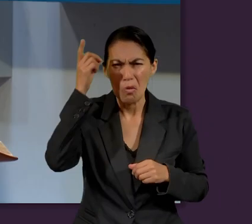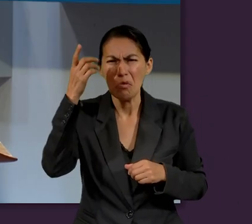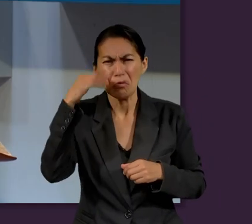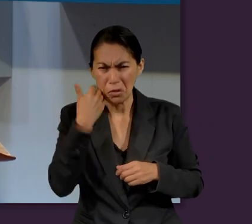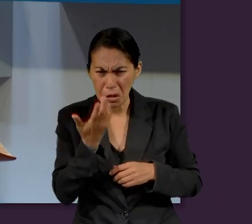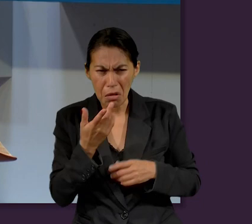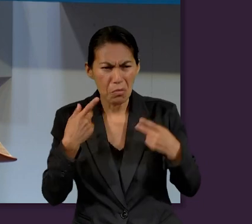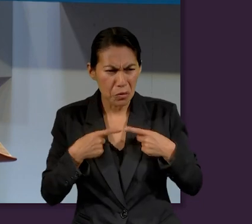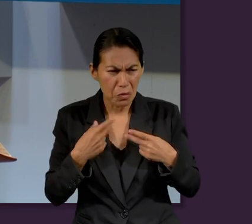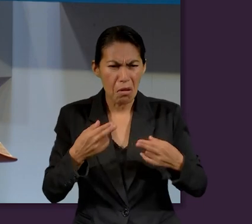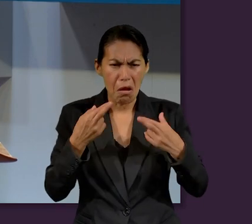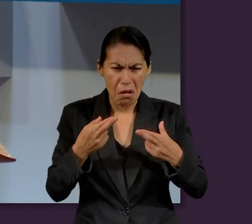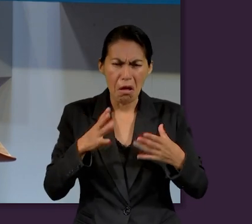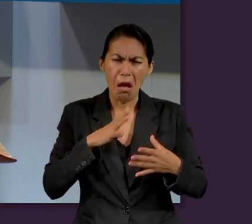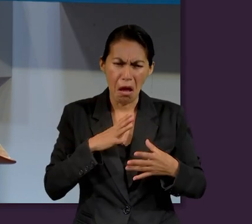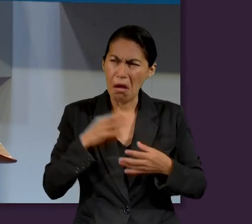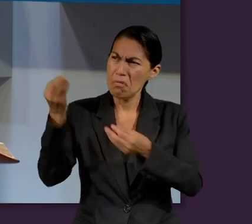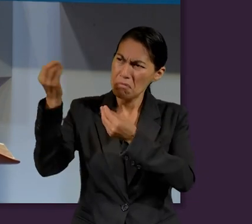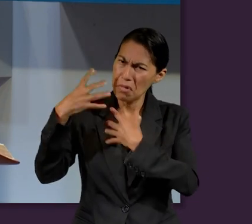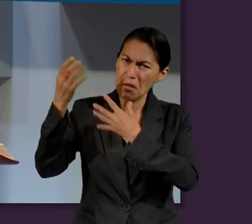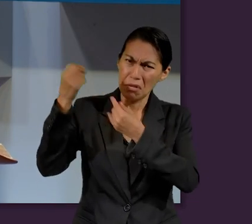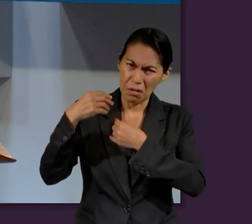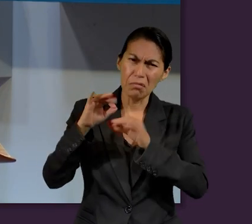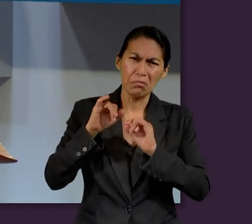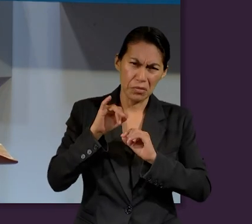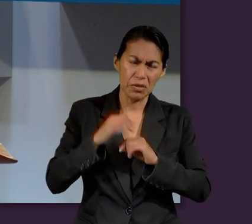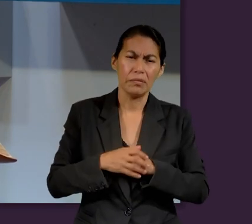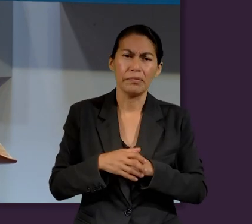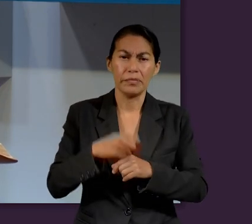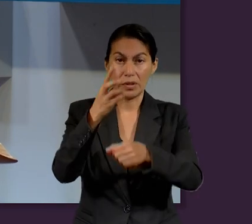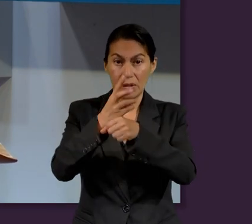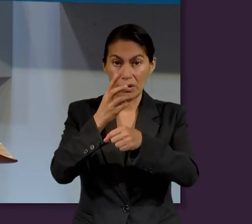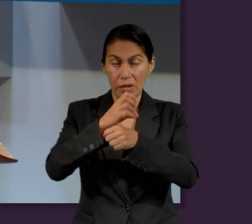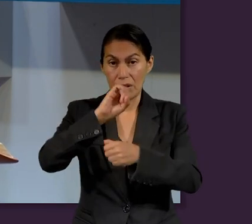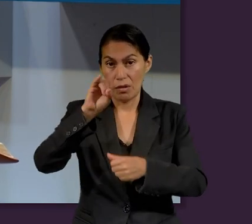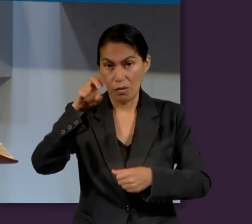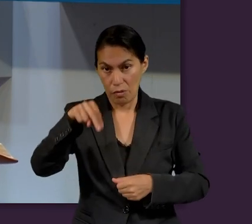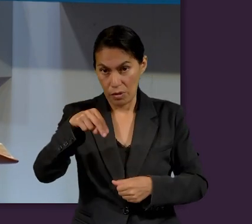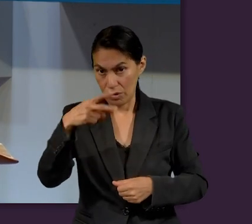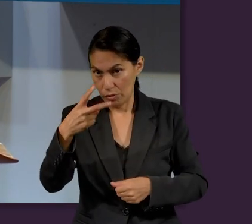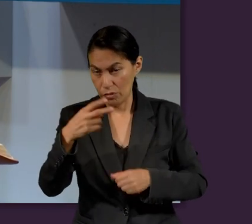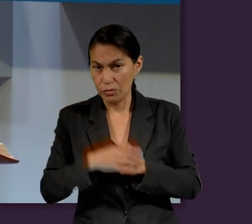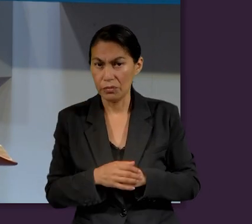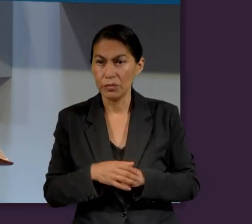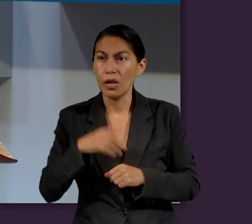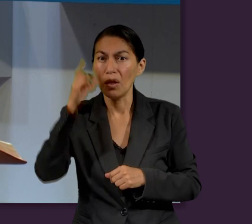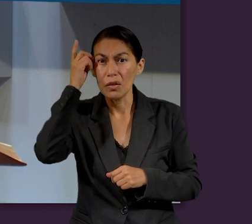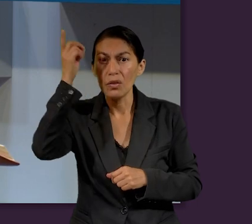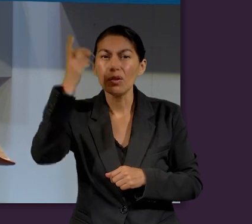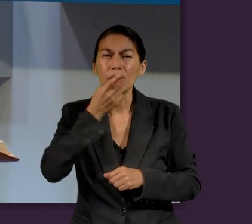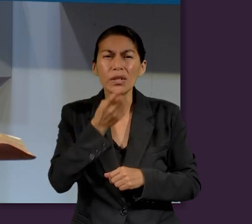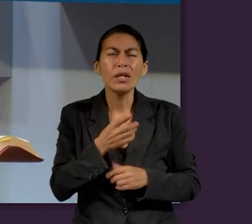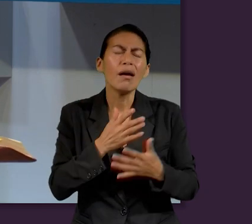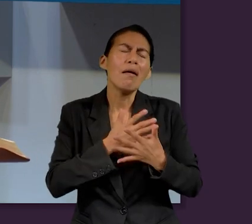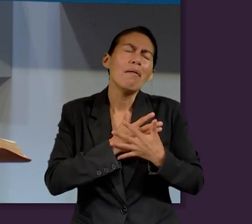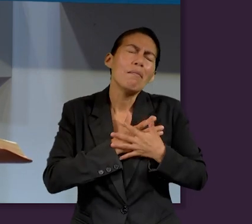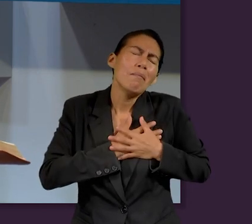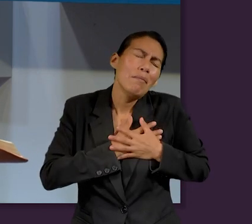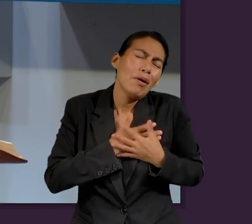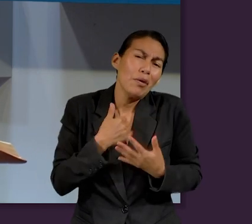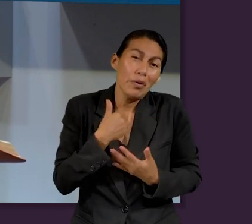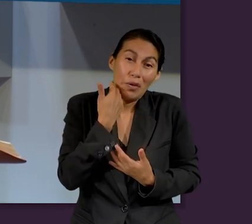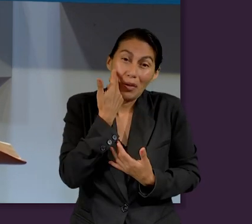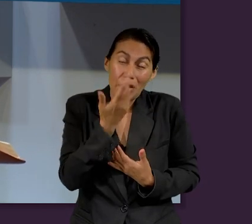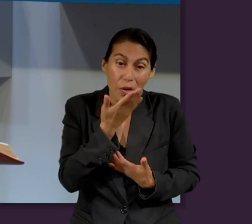acuerdo con la prosperidad. Dios está de acuerdo que lo menciona a tercera de Juan 2, que dice, amado, deseo que seas prosperado en todas las cosas,